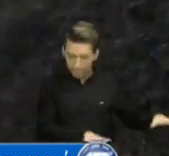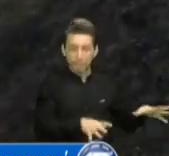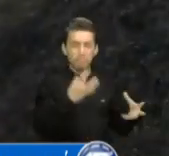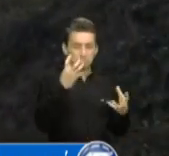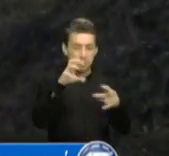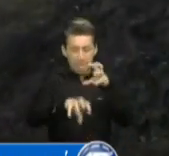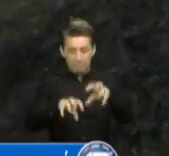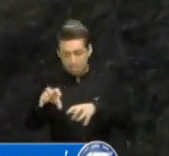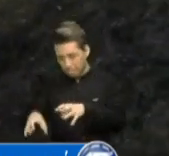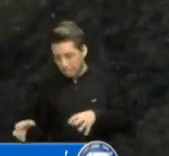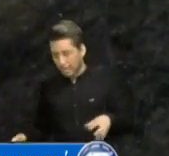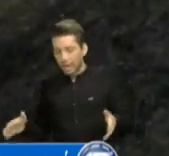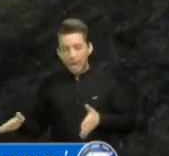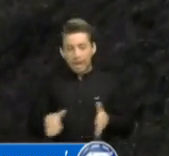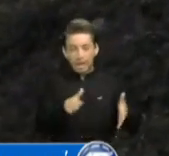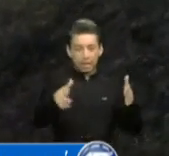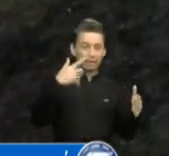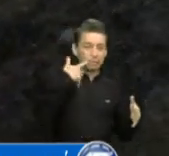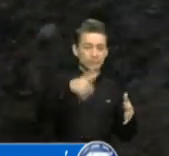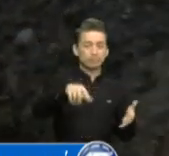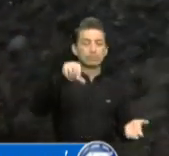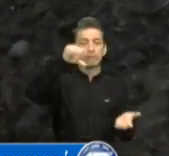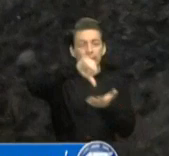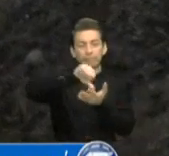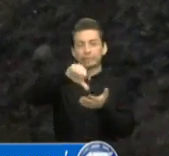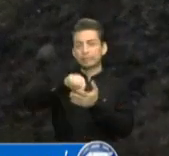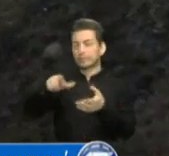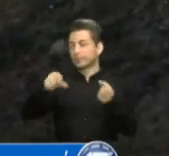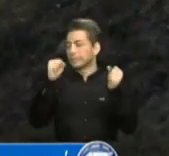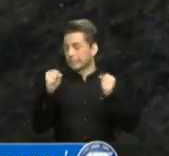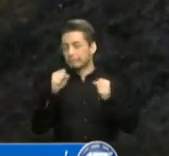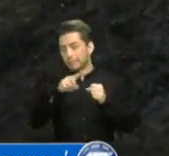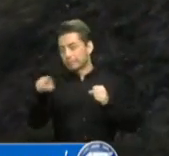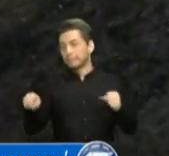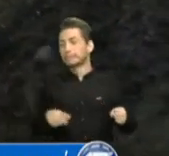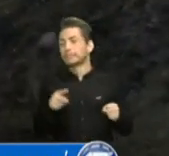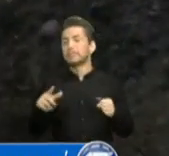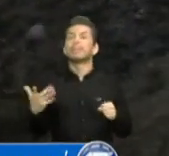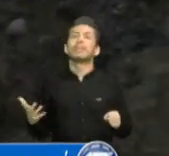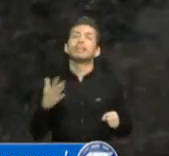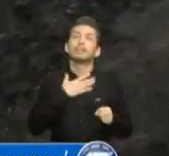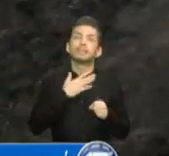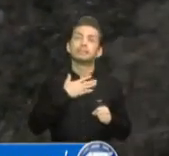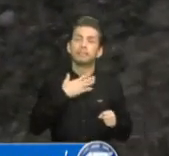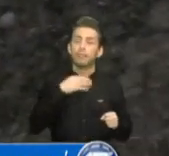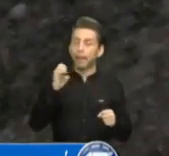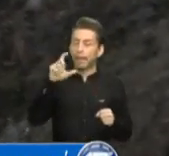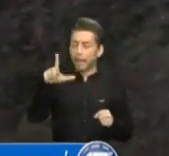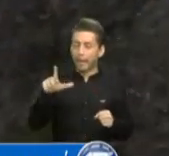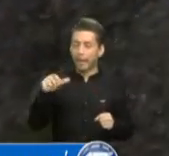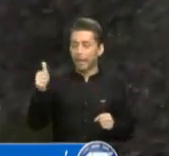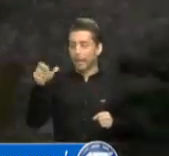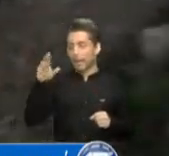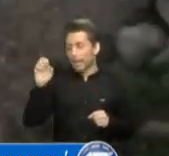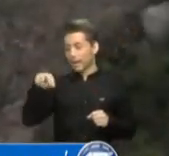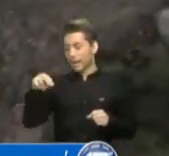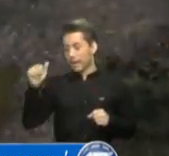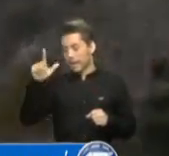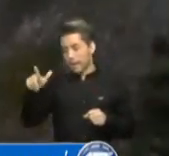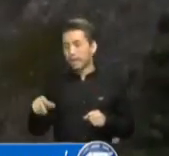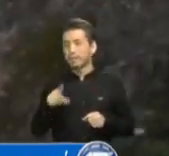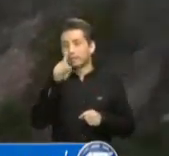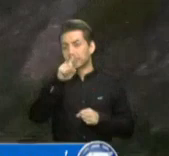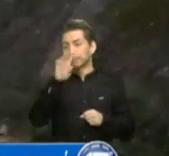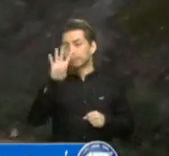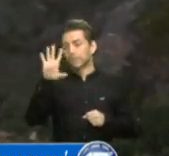la carretera que comunica la cabecera de Zololá a Concepción en el cerro conocido como El Arenal, kilómetro 145.5 de la